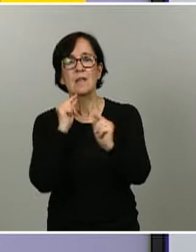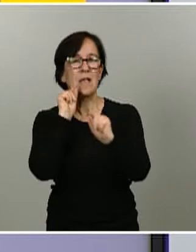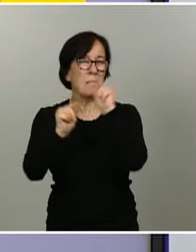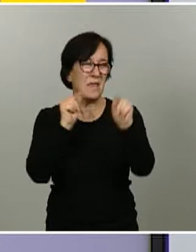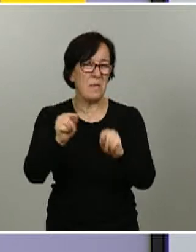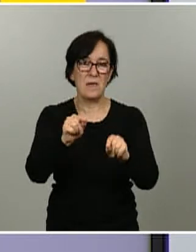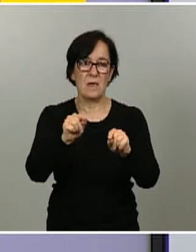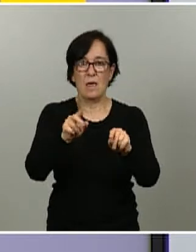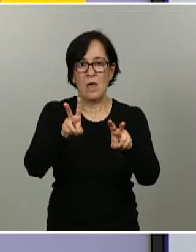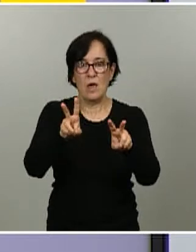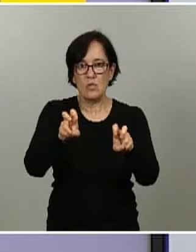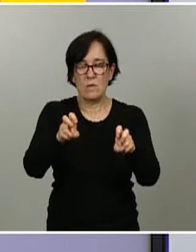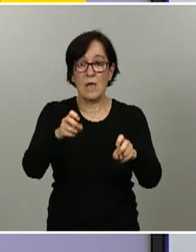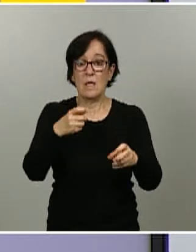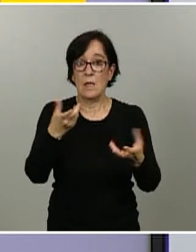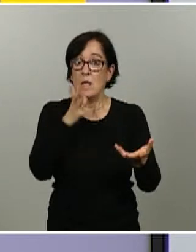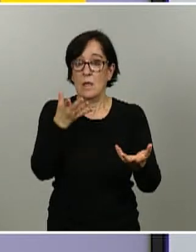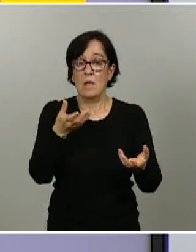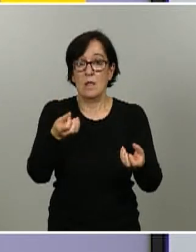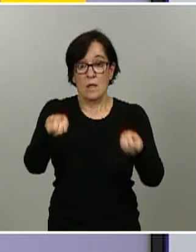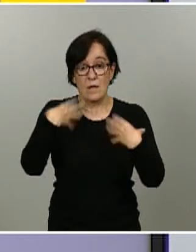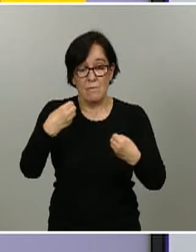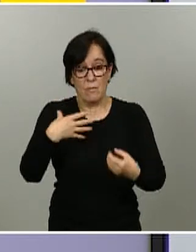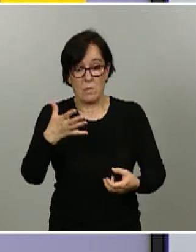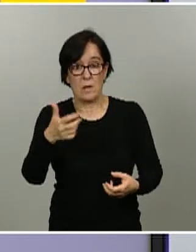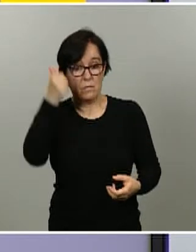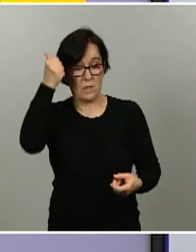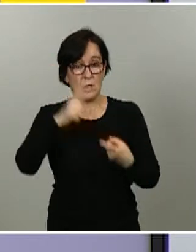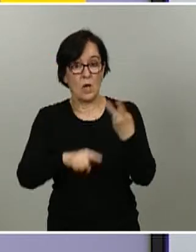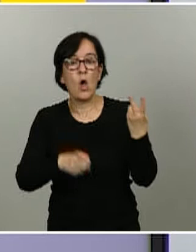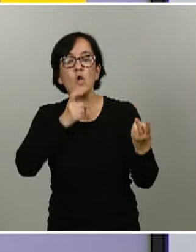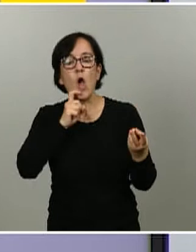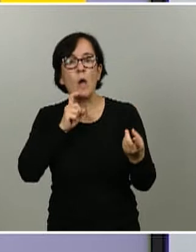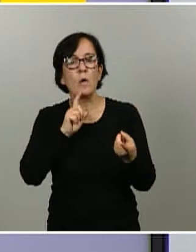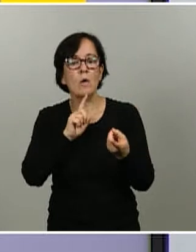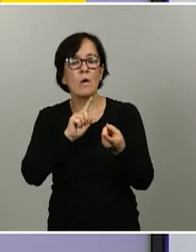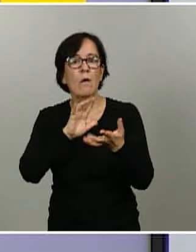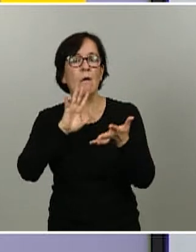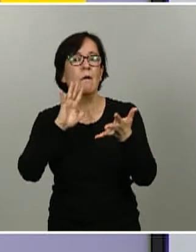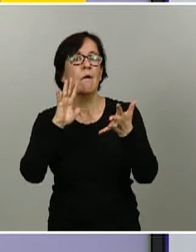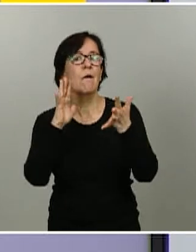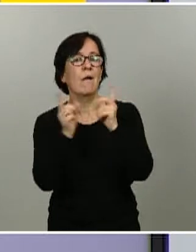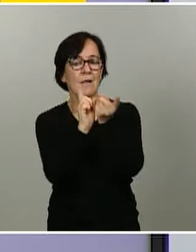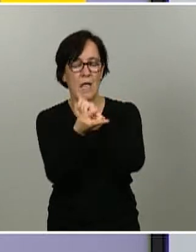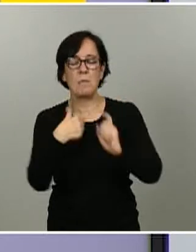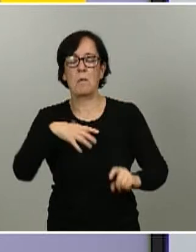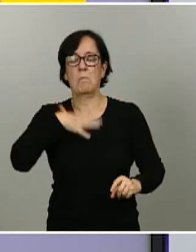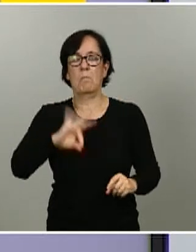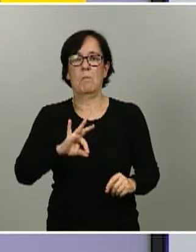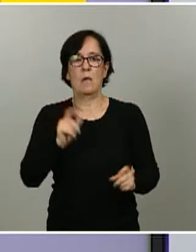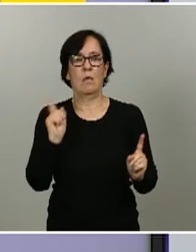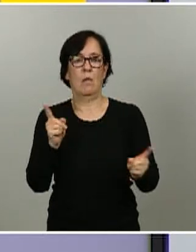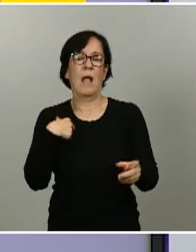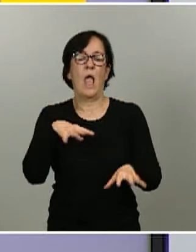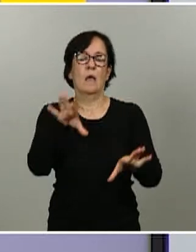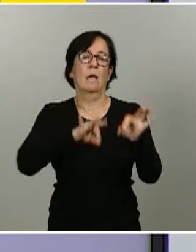cuanta más información dispongamos de cómo evoluciona, pues mayor capacidad tendremos para tomar decisiones.